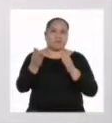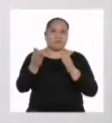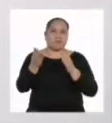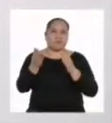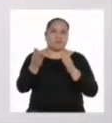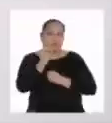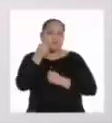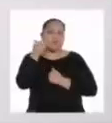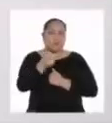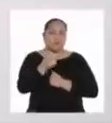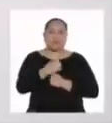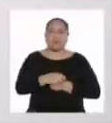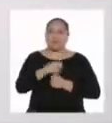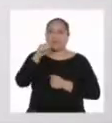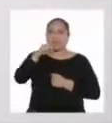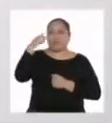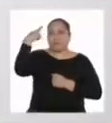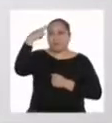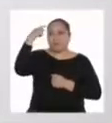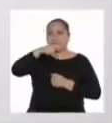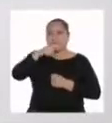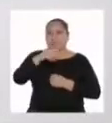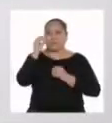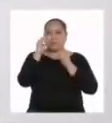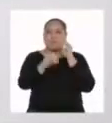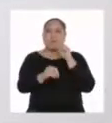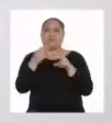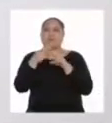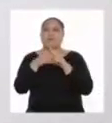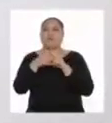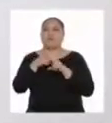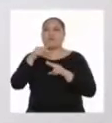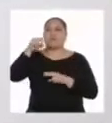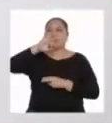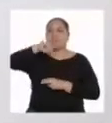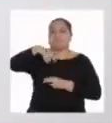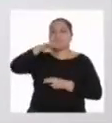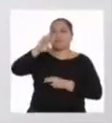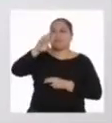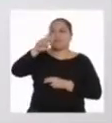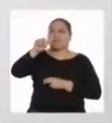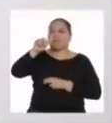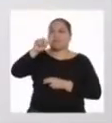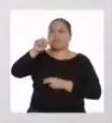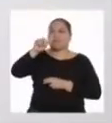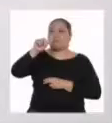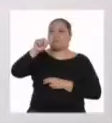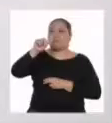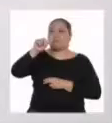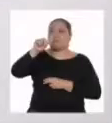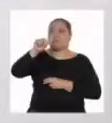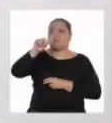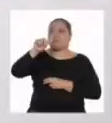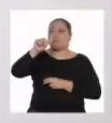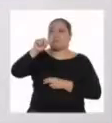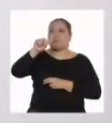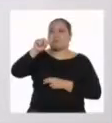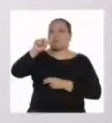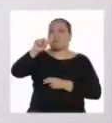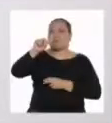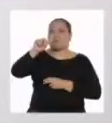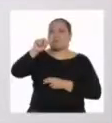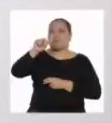luz, pará. Y por eso existe algo llamado jerarquización de las personas.